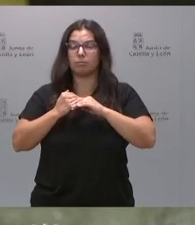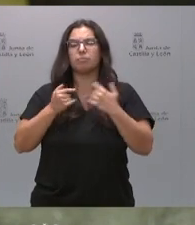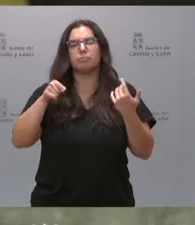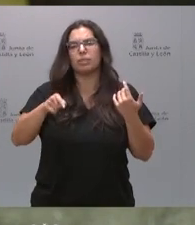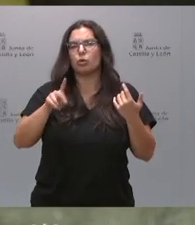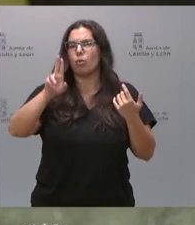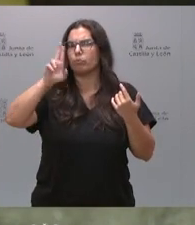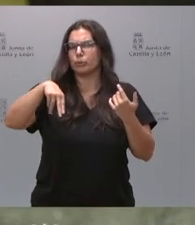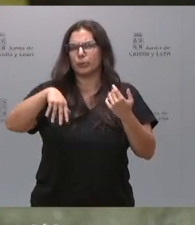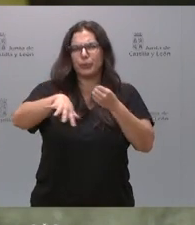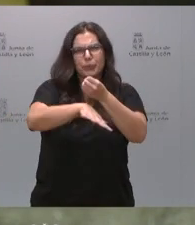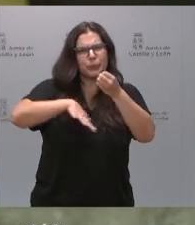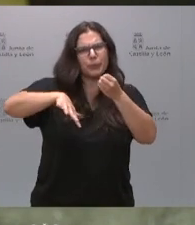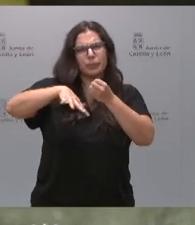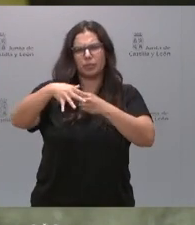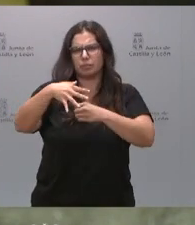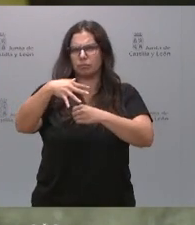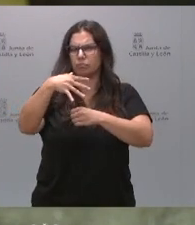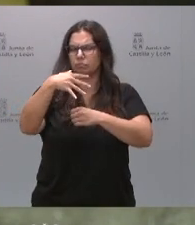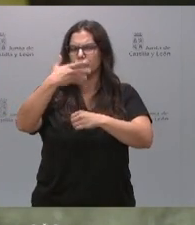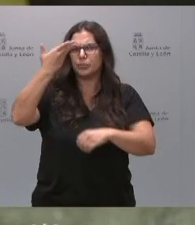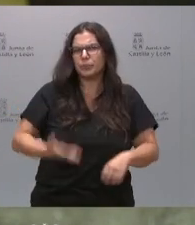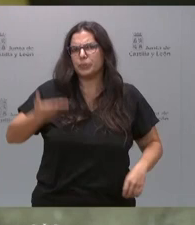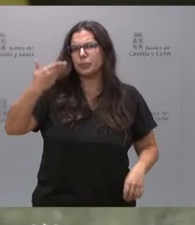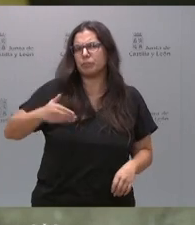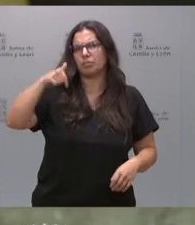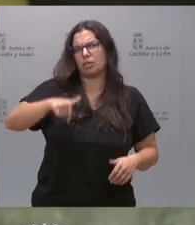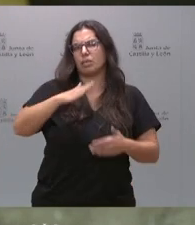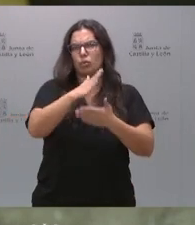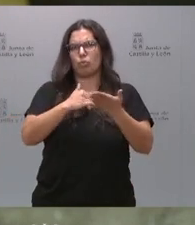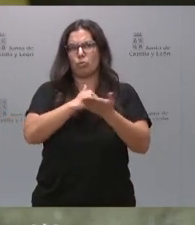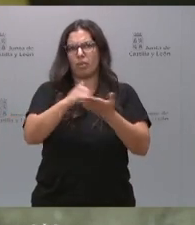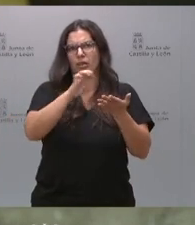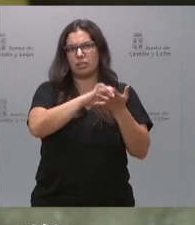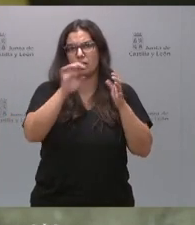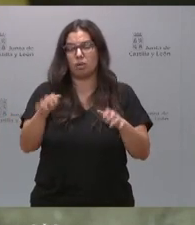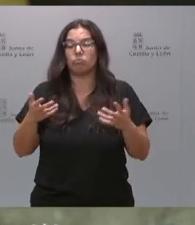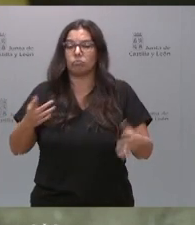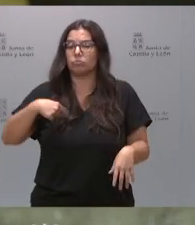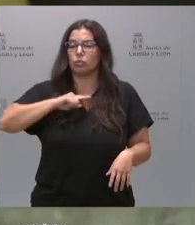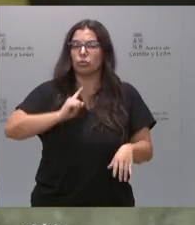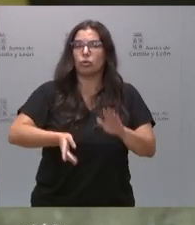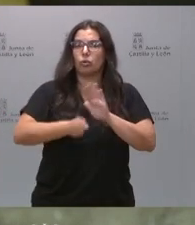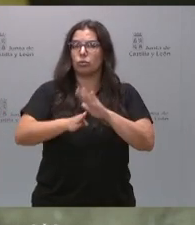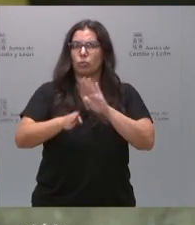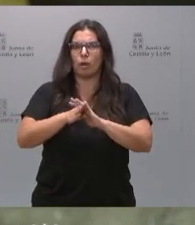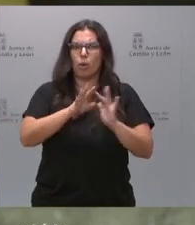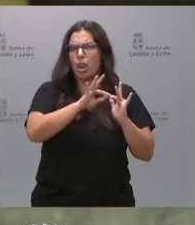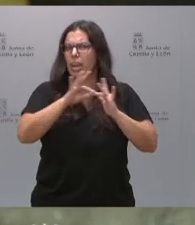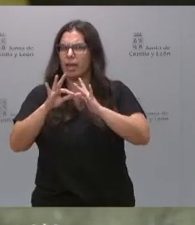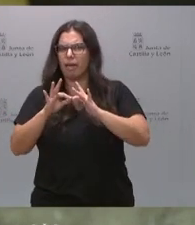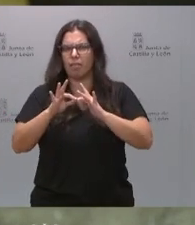un pilar fundamental en nuestra comunidad autónoma en Castilla y León. Y vamos a seguir en primera línea